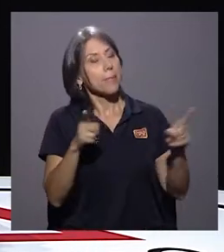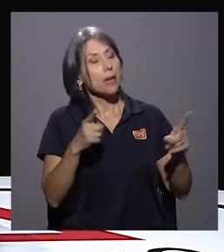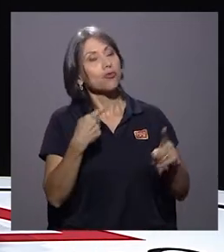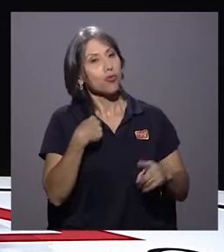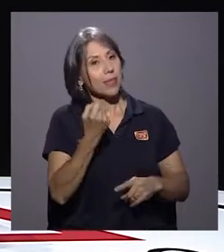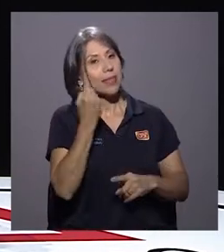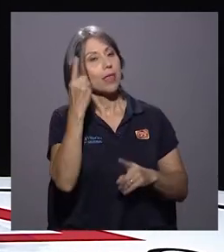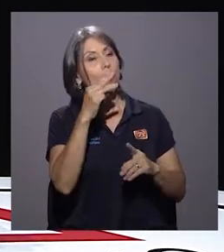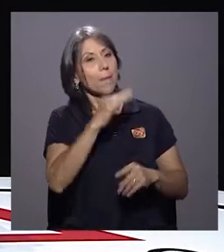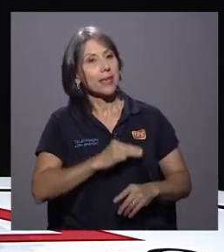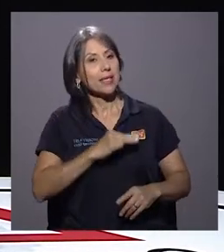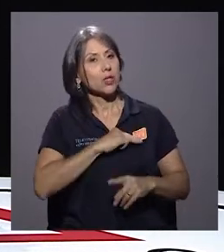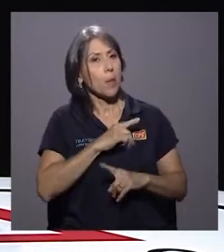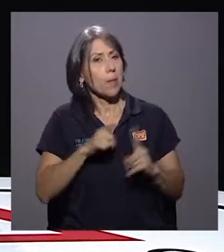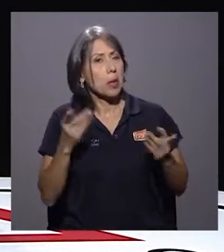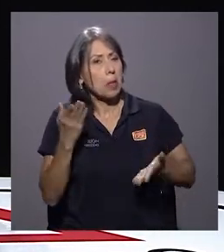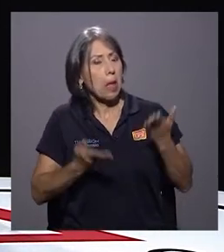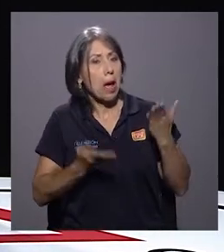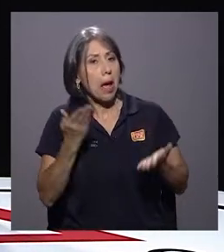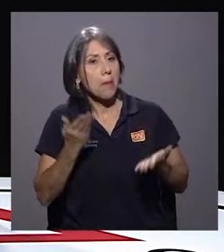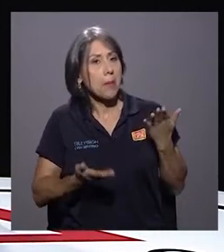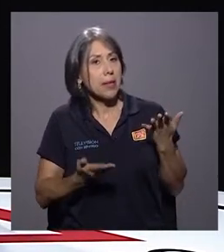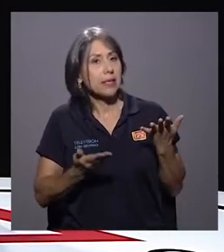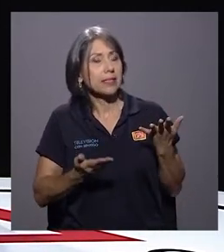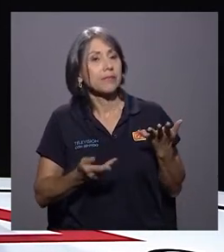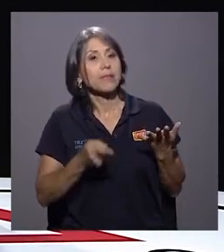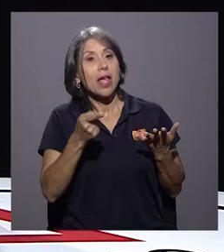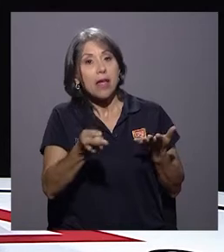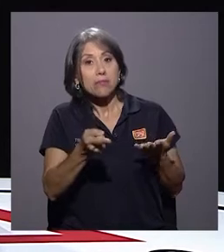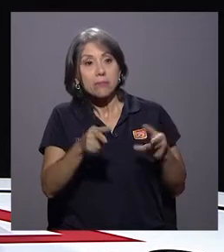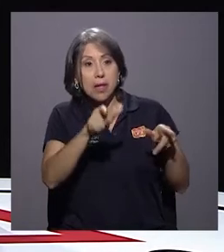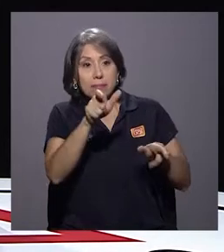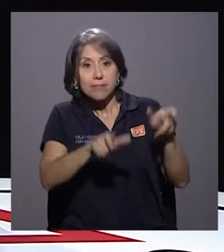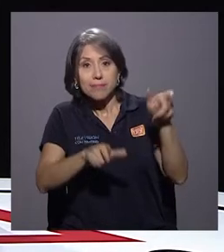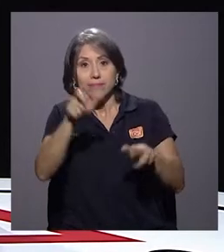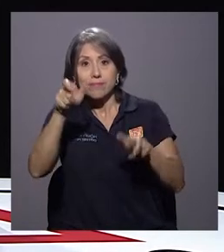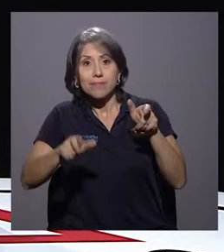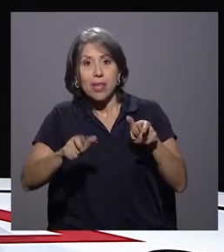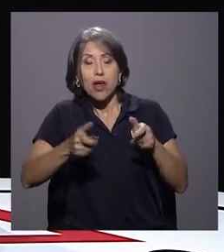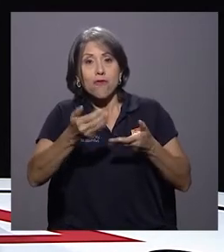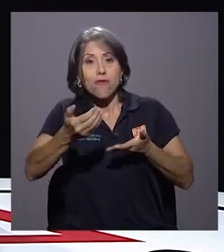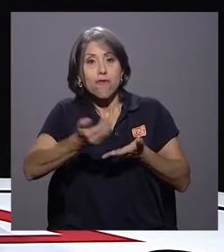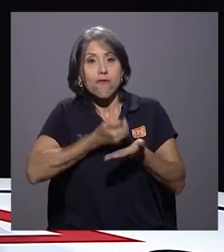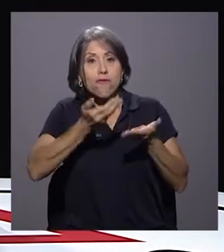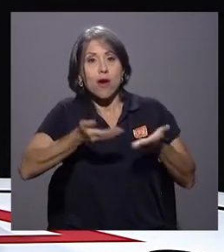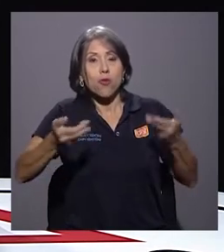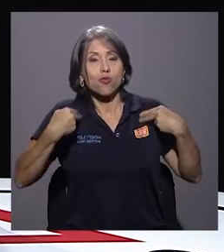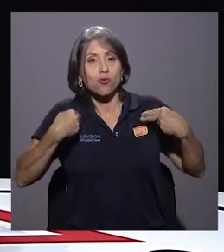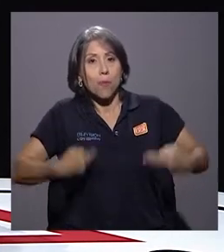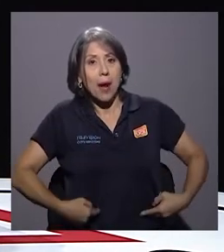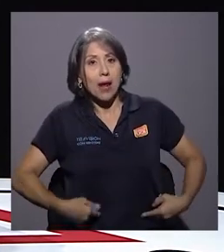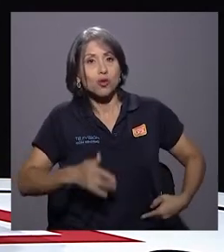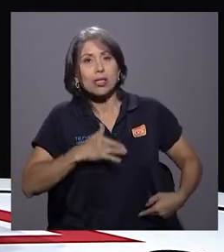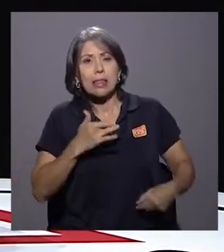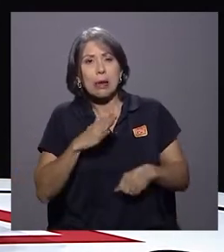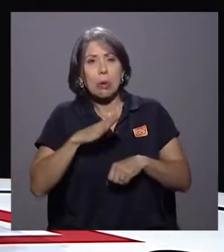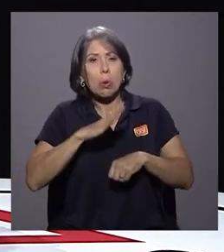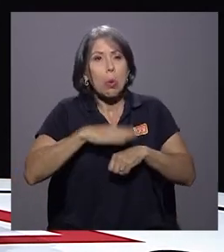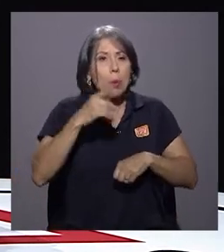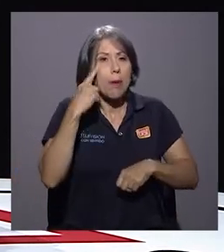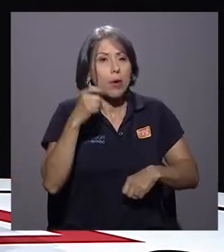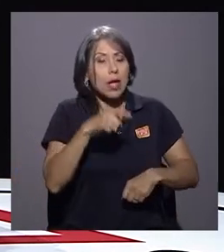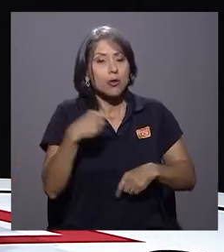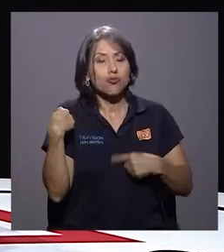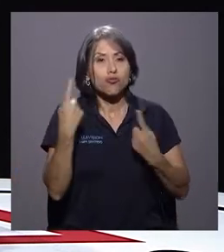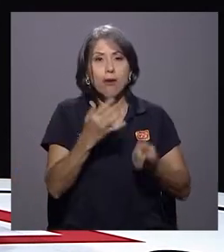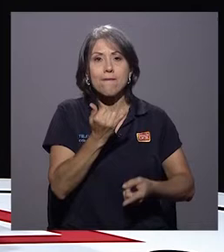es si existe un mea culpa de parte de ese recurso humano que también en un momento determinado ha fallado y que ha sido